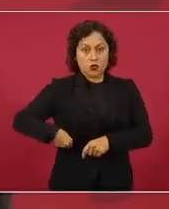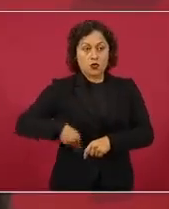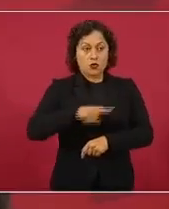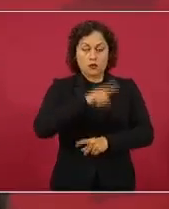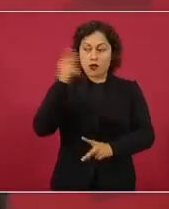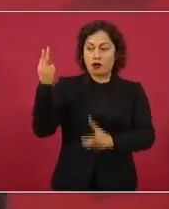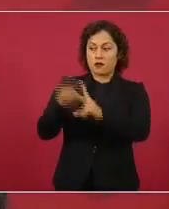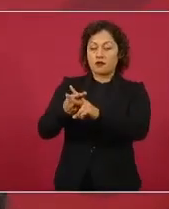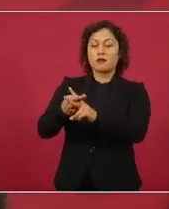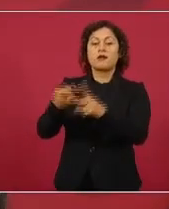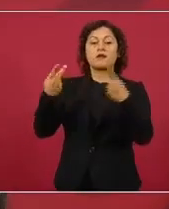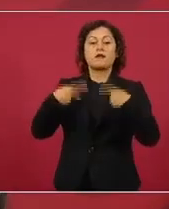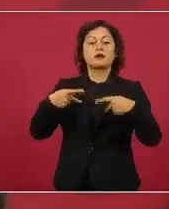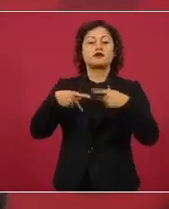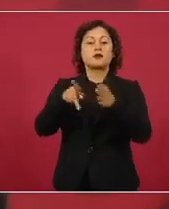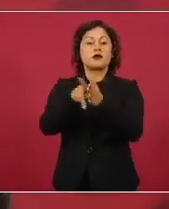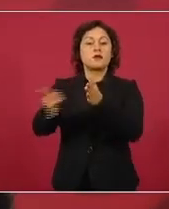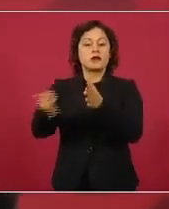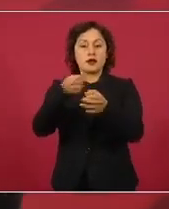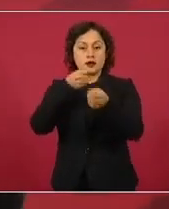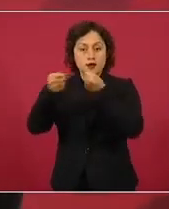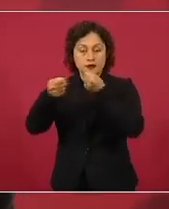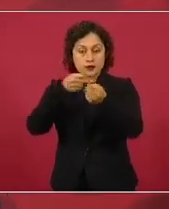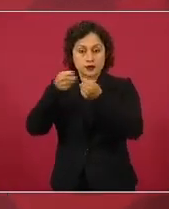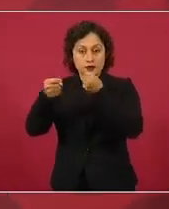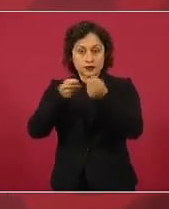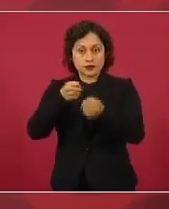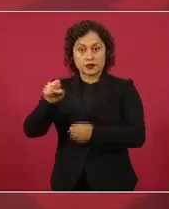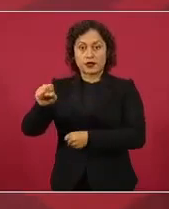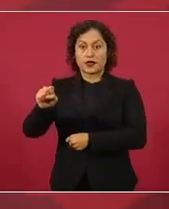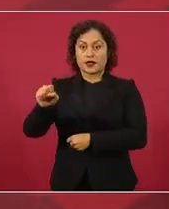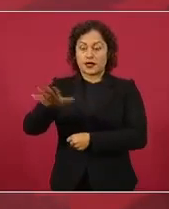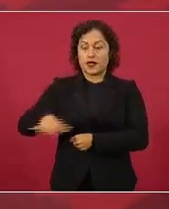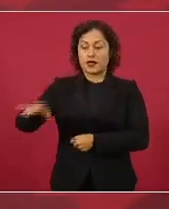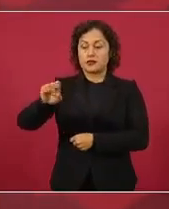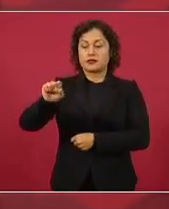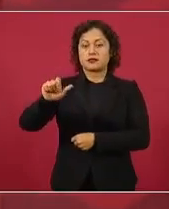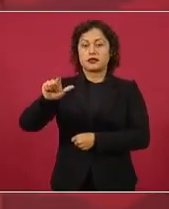de Salina Cruz, Oaxaca.